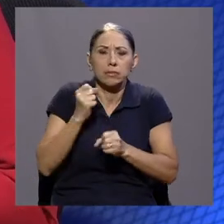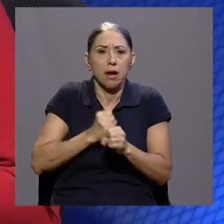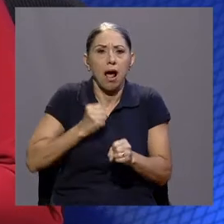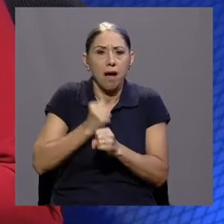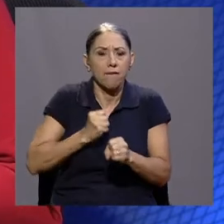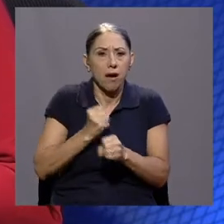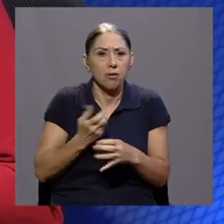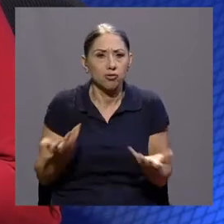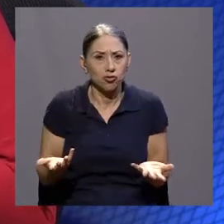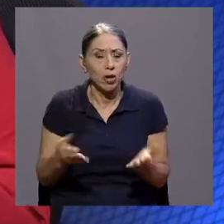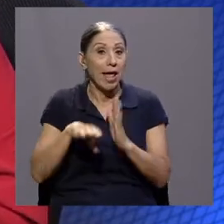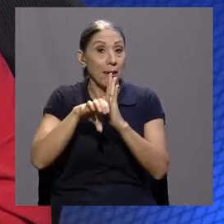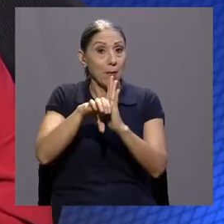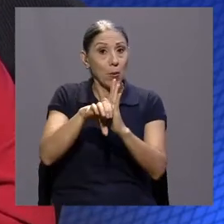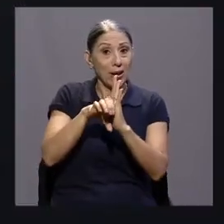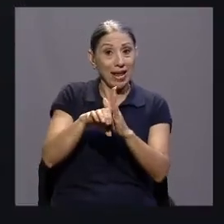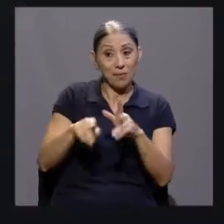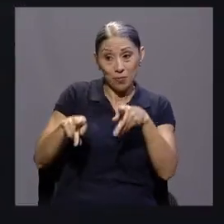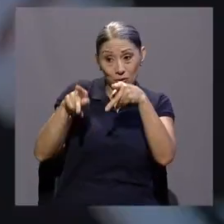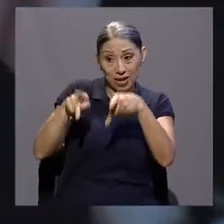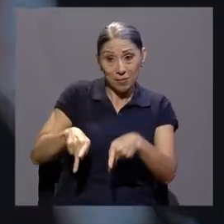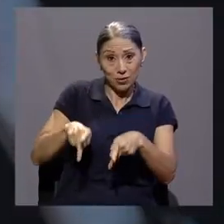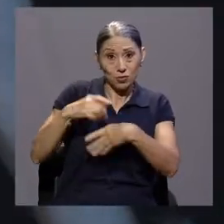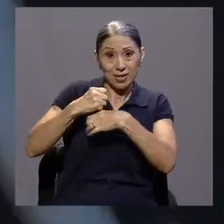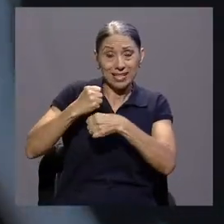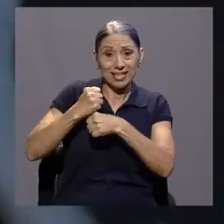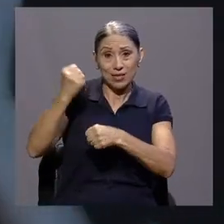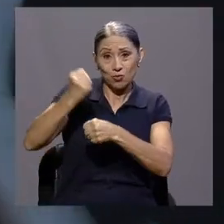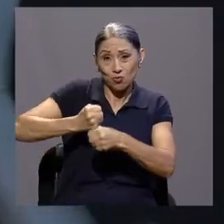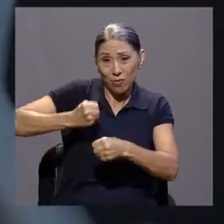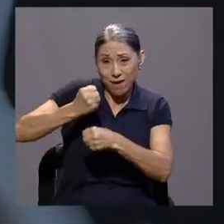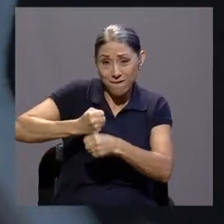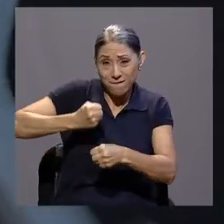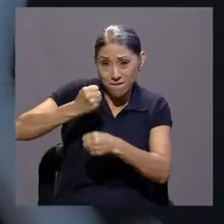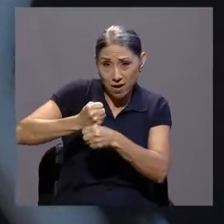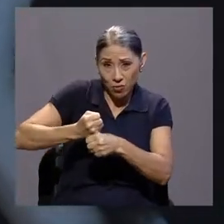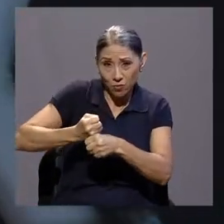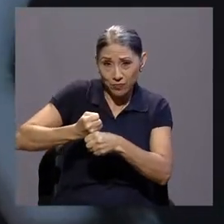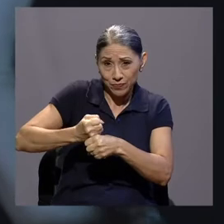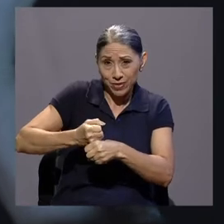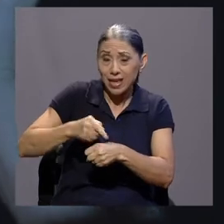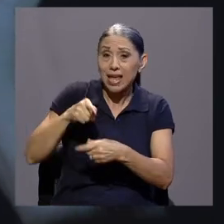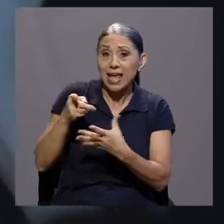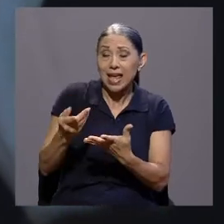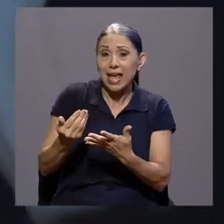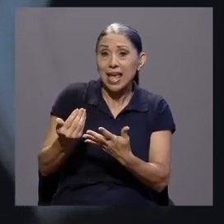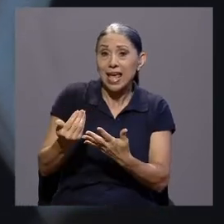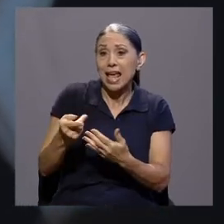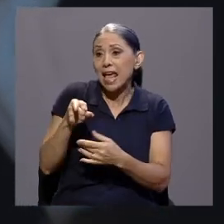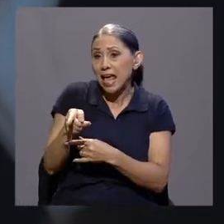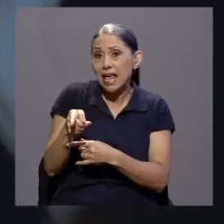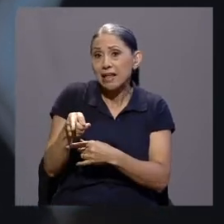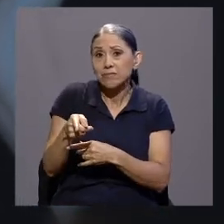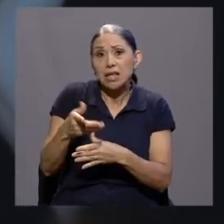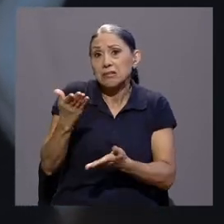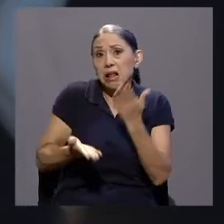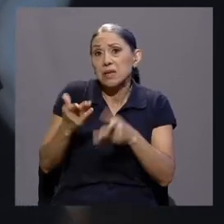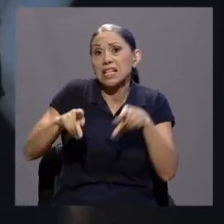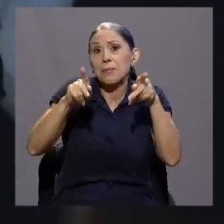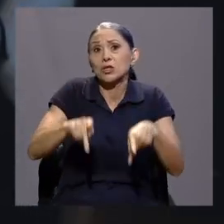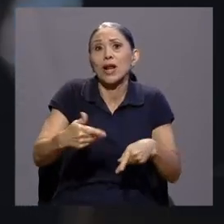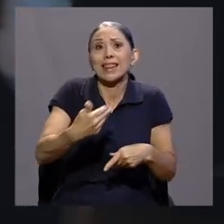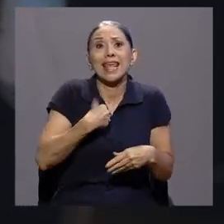en el trabajo donde se está desarrollando tiene más capacidades para desarrollar otro tipo